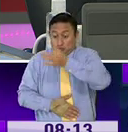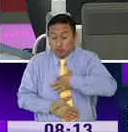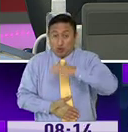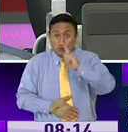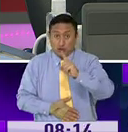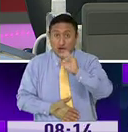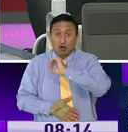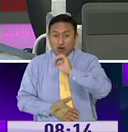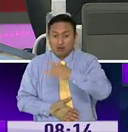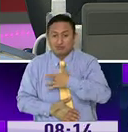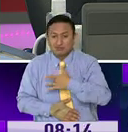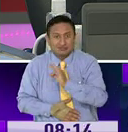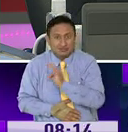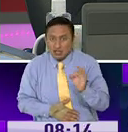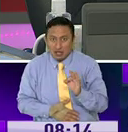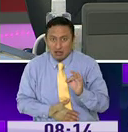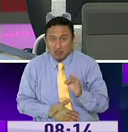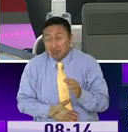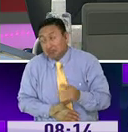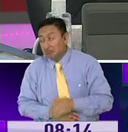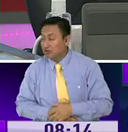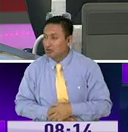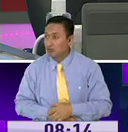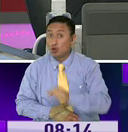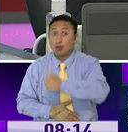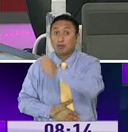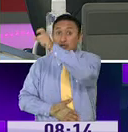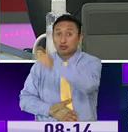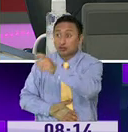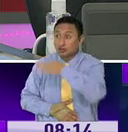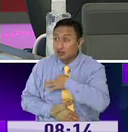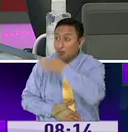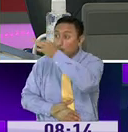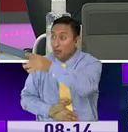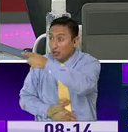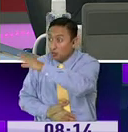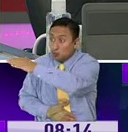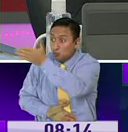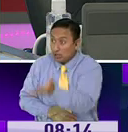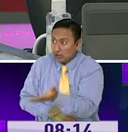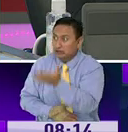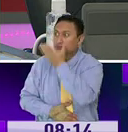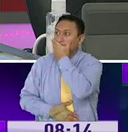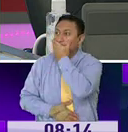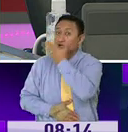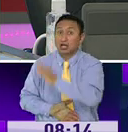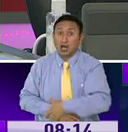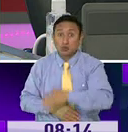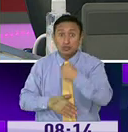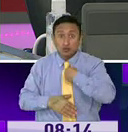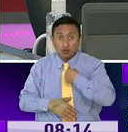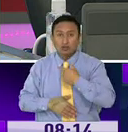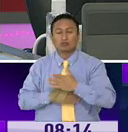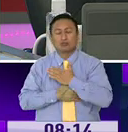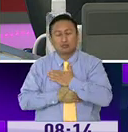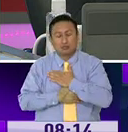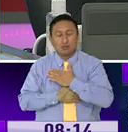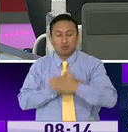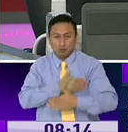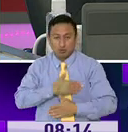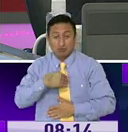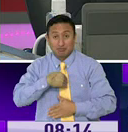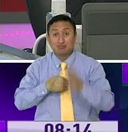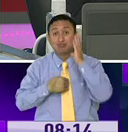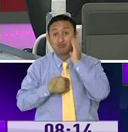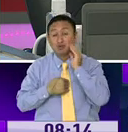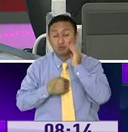o si son asintomáticos y no se han dado cuenta, contagian a alguien que podría llegar a morir. Por favor, eso se los digo desde mi experiencia,